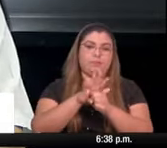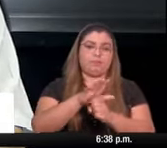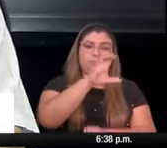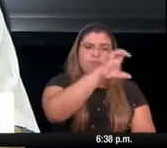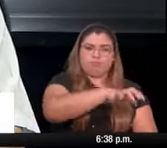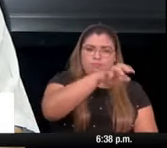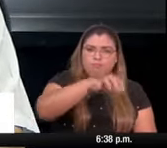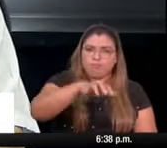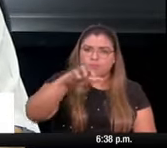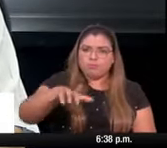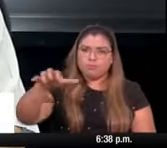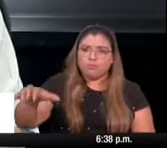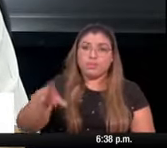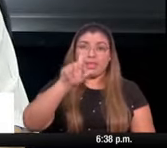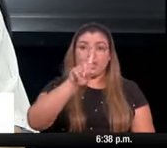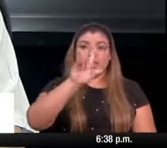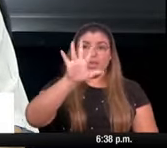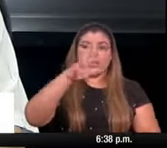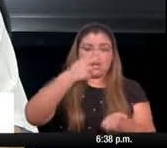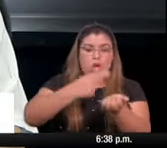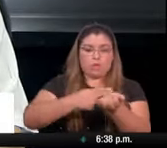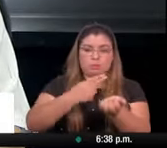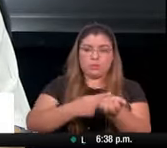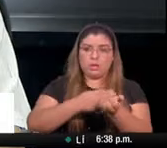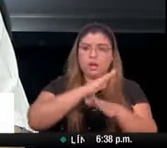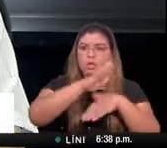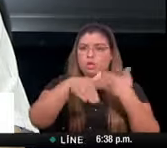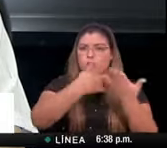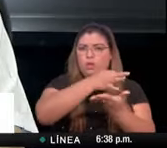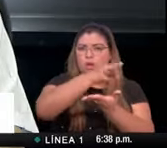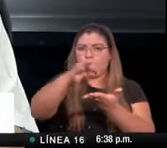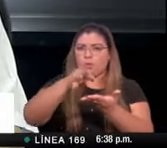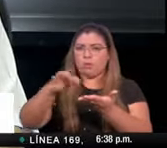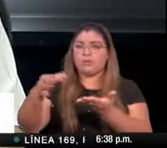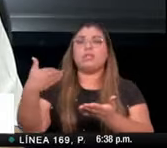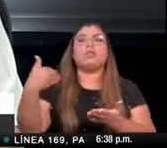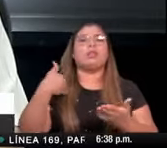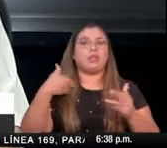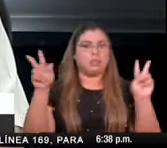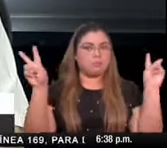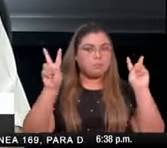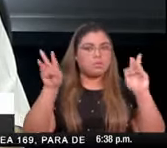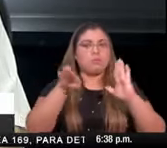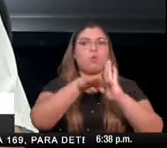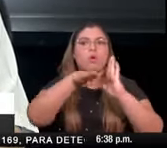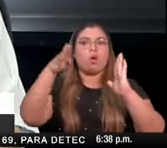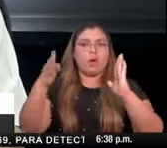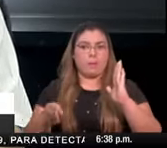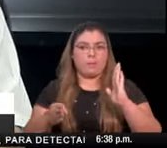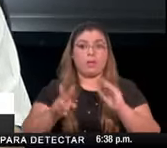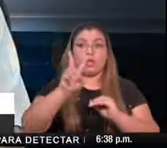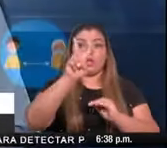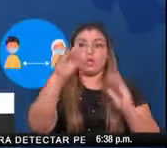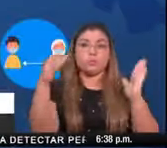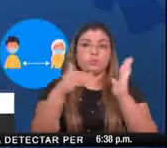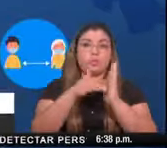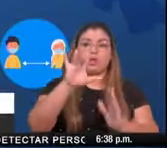hospitales en toda la república disponibilidad de camas en sala de 2